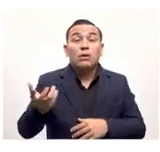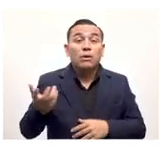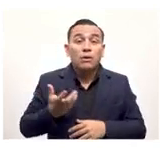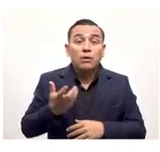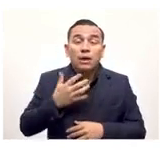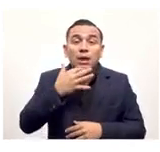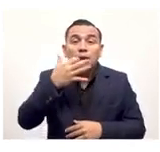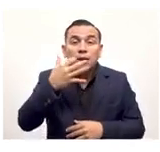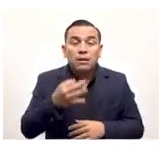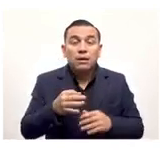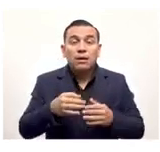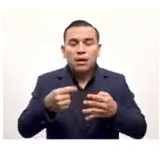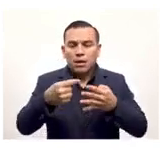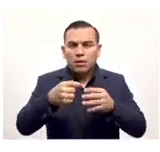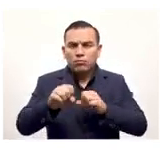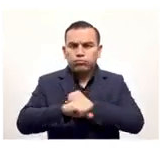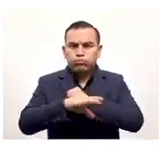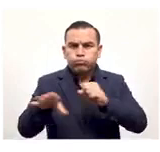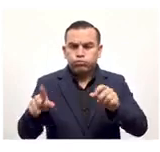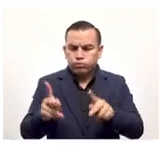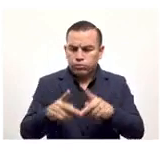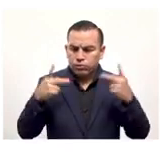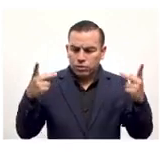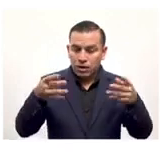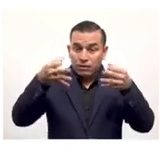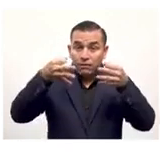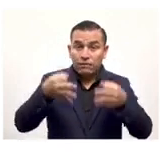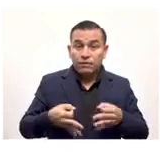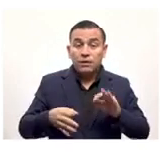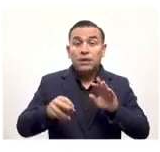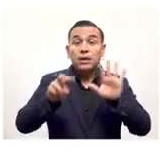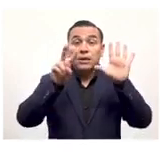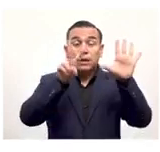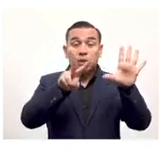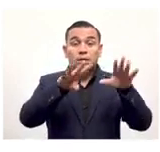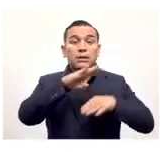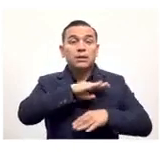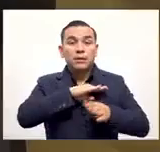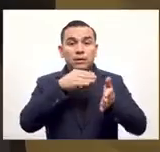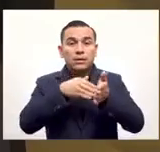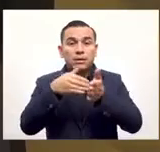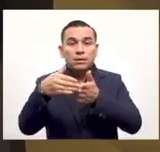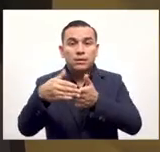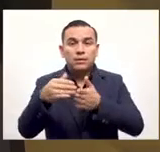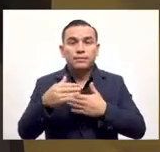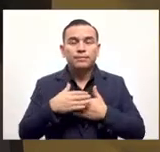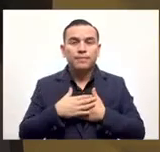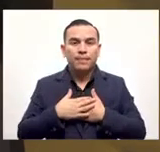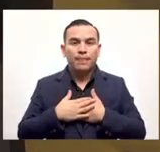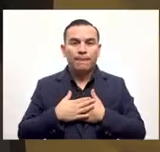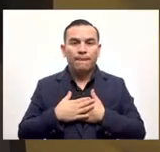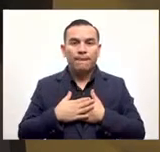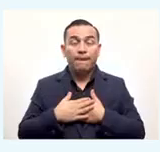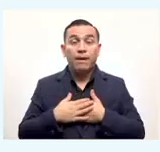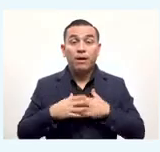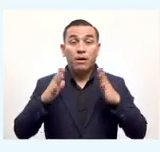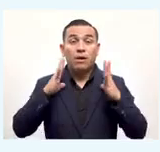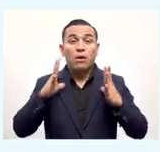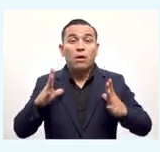vigencia en 90 días después de su publicación en el Diario Oficial en otras palabras septiembre 7. Bien,